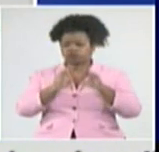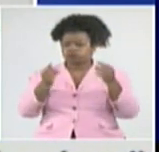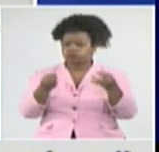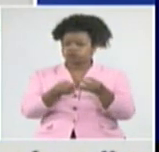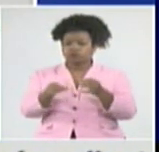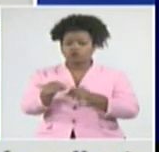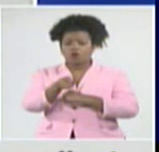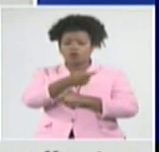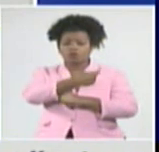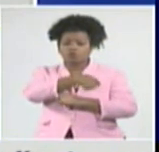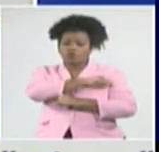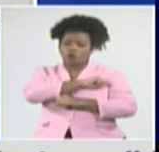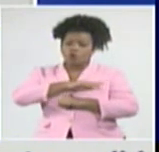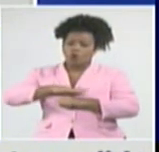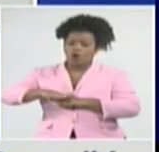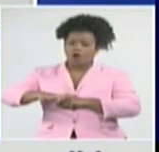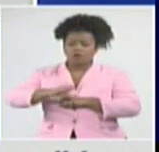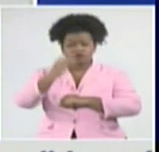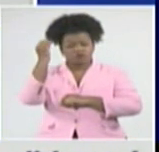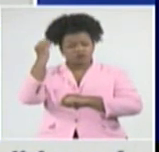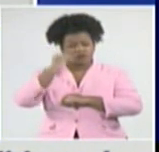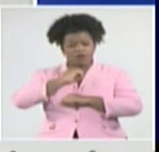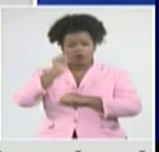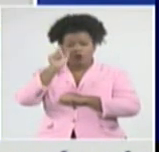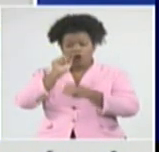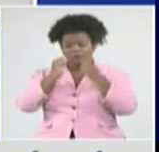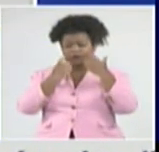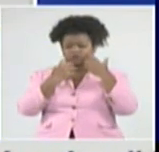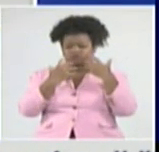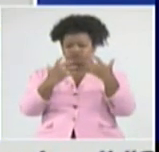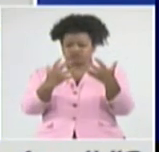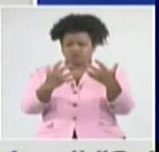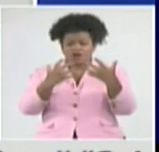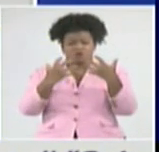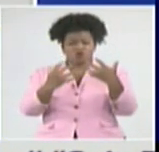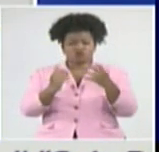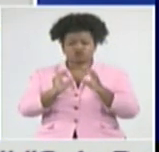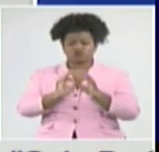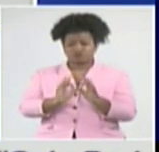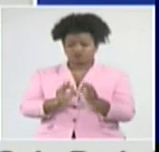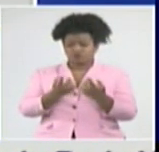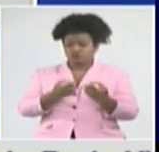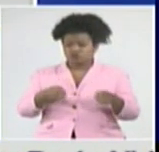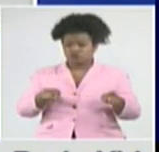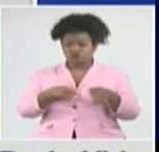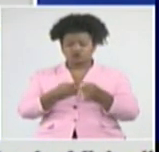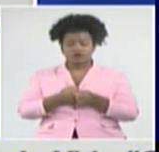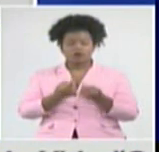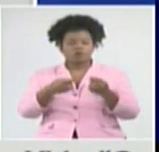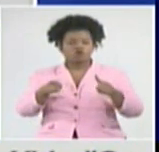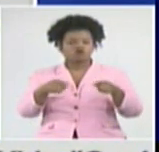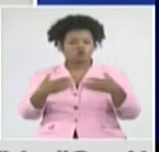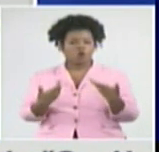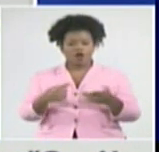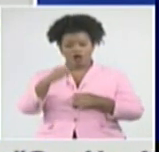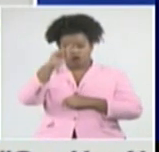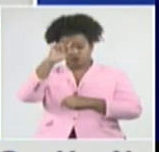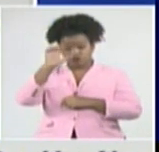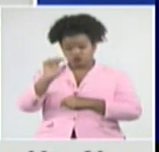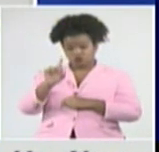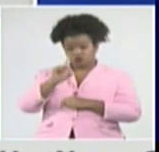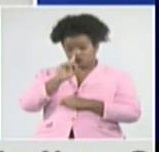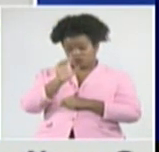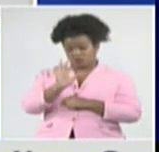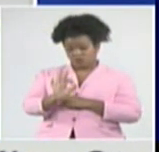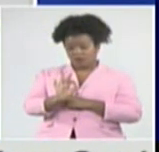que tiene al maestro Adalberto Álvarez como uno de sus soneros más fieles. El son fue su bandera, su lucha, su